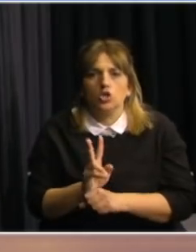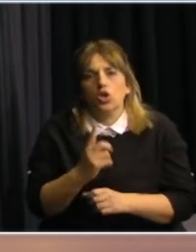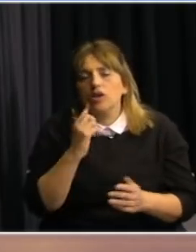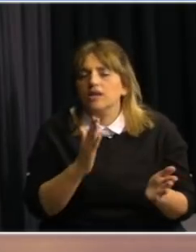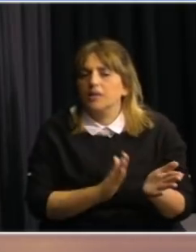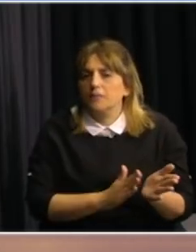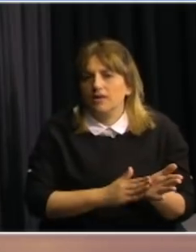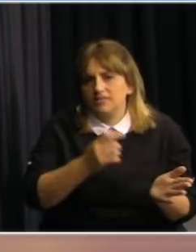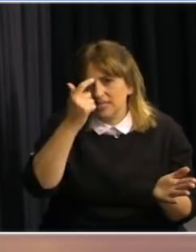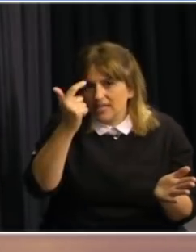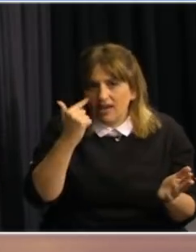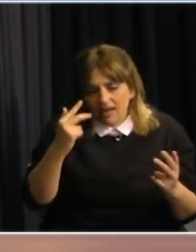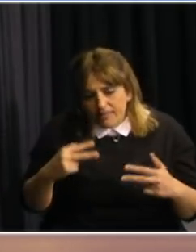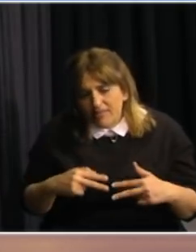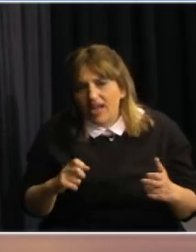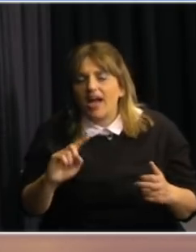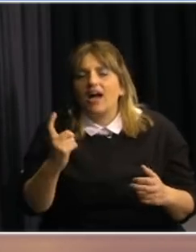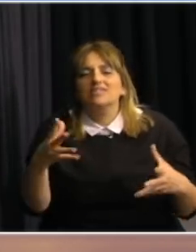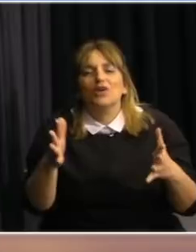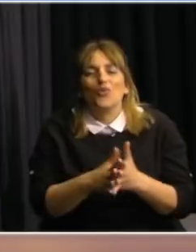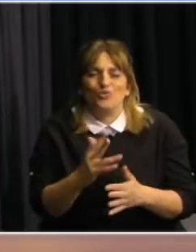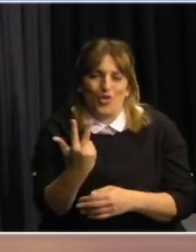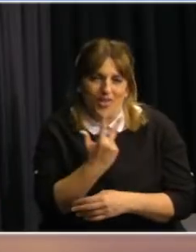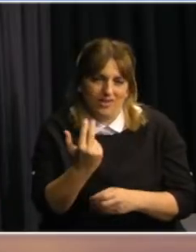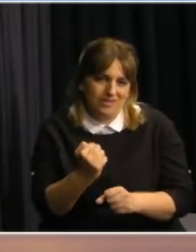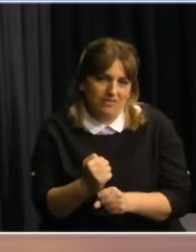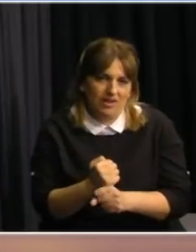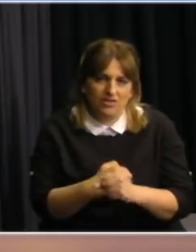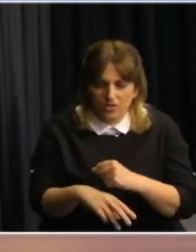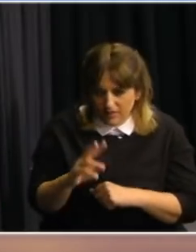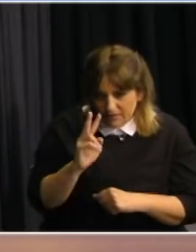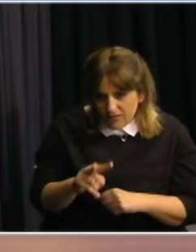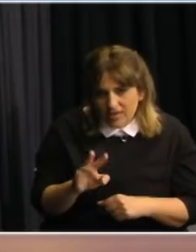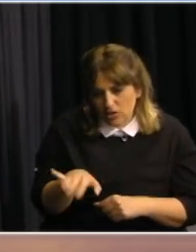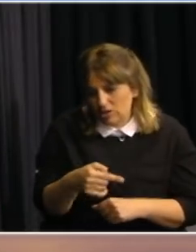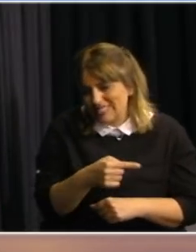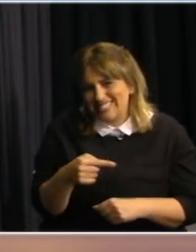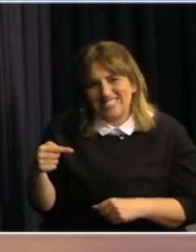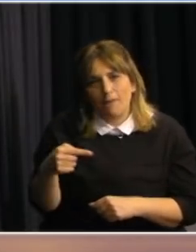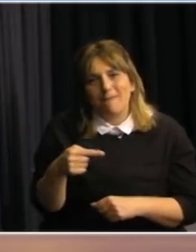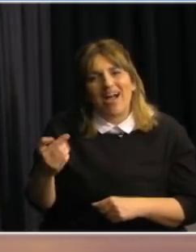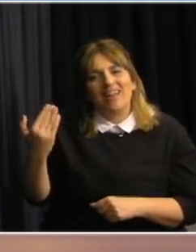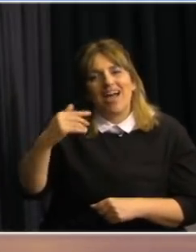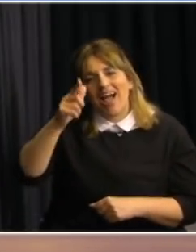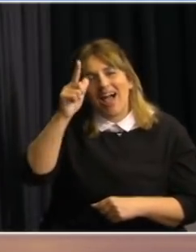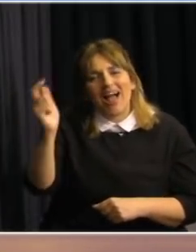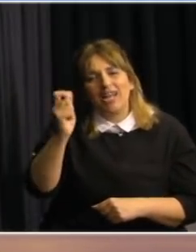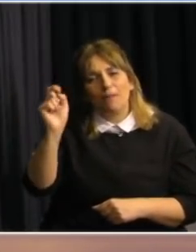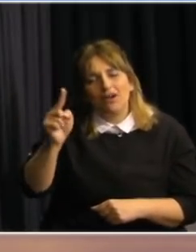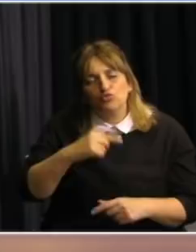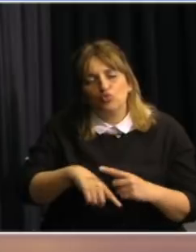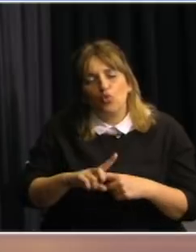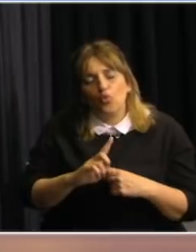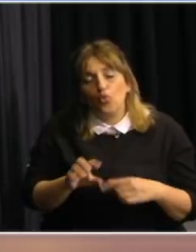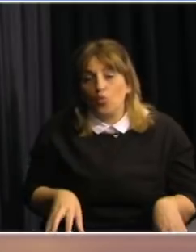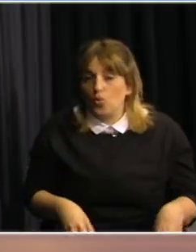evidencia científica. Revisando ayer con el profesor Connie Paganini todas las infecciones en todas las semanas en Alemania la verdad